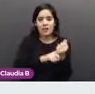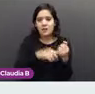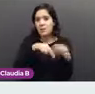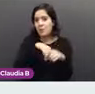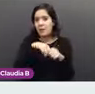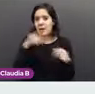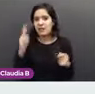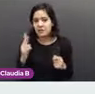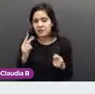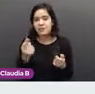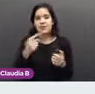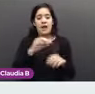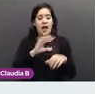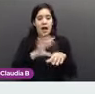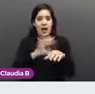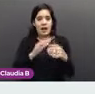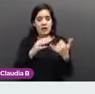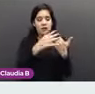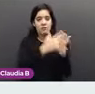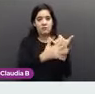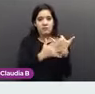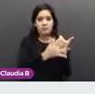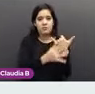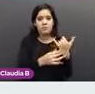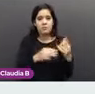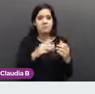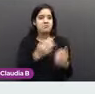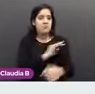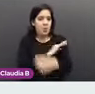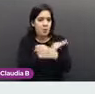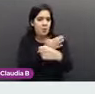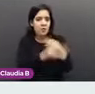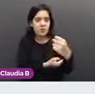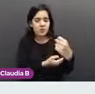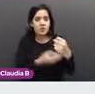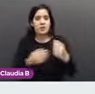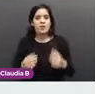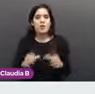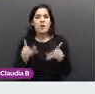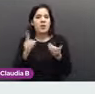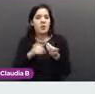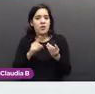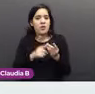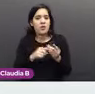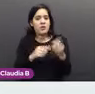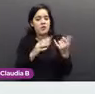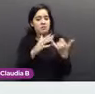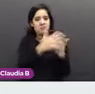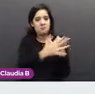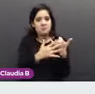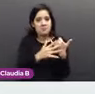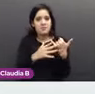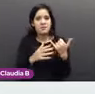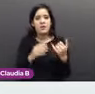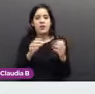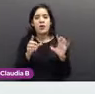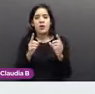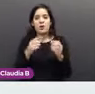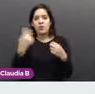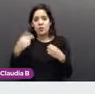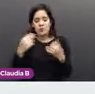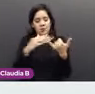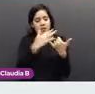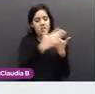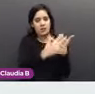por músculo. Se va a encontrar en la parte interna de la pelvis femenina. Se va a dividir en cervix, ismo, cuerpo y